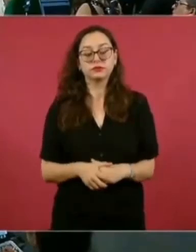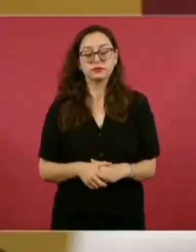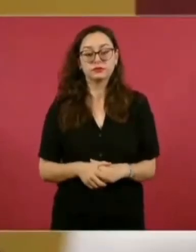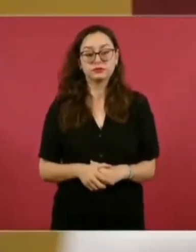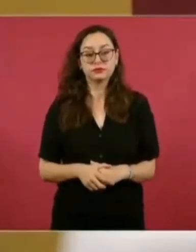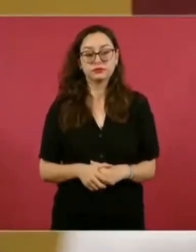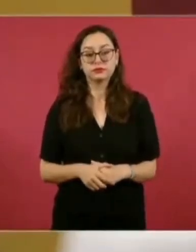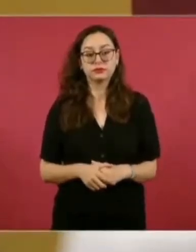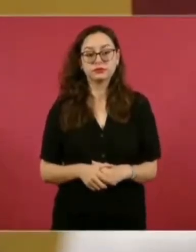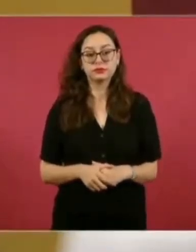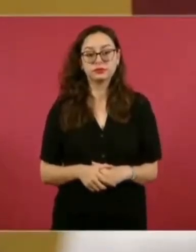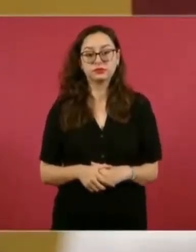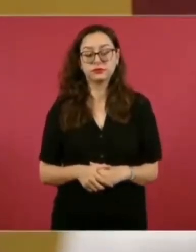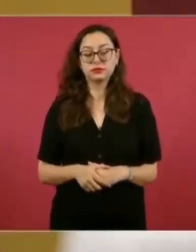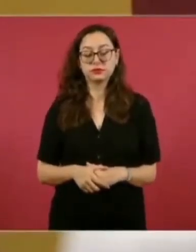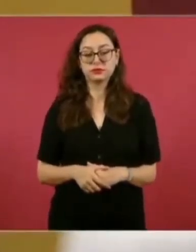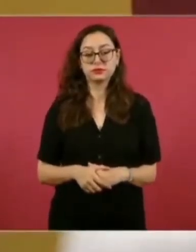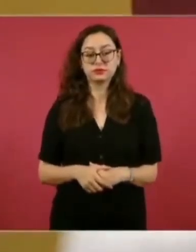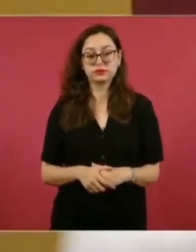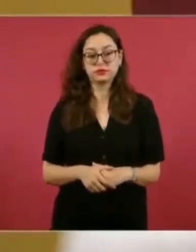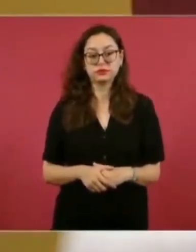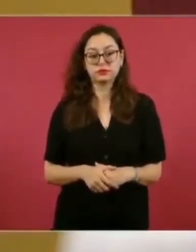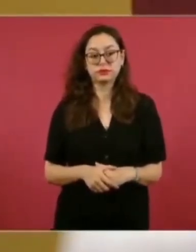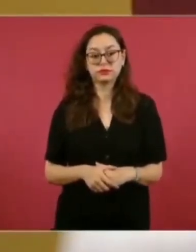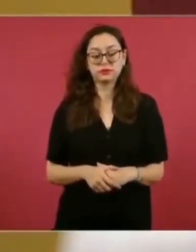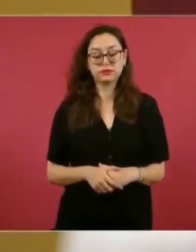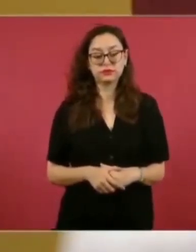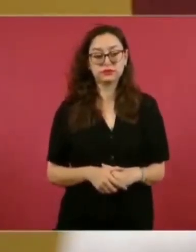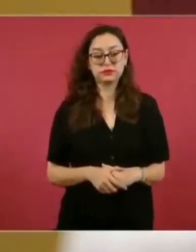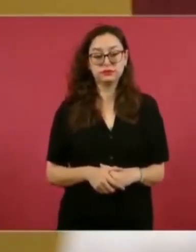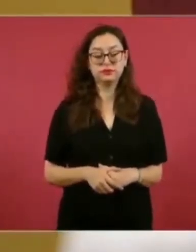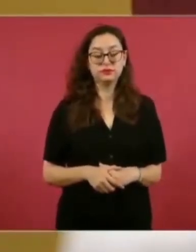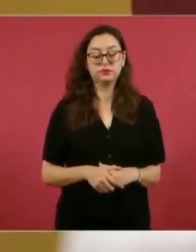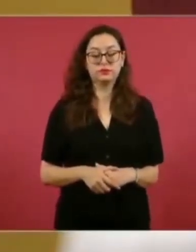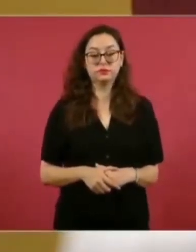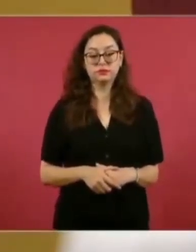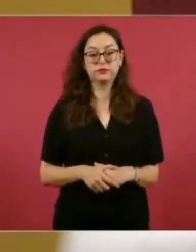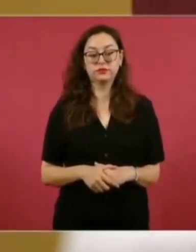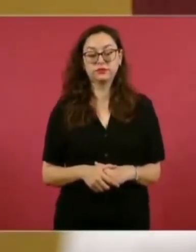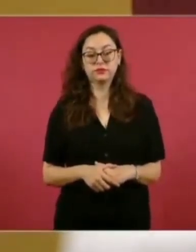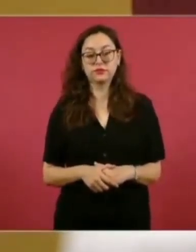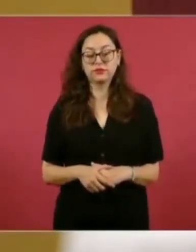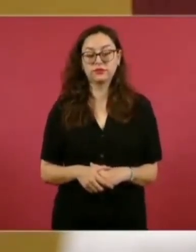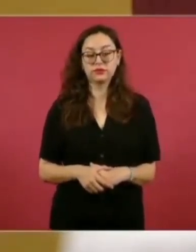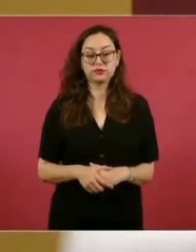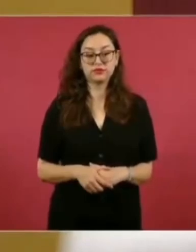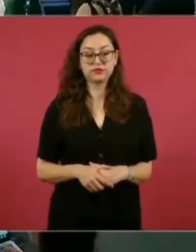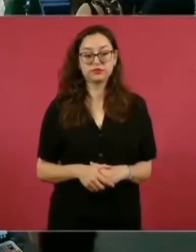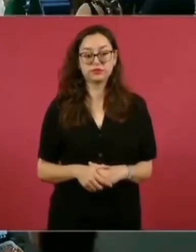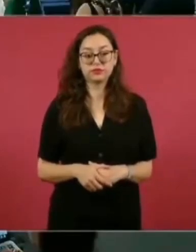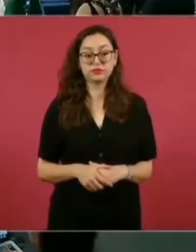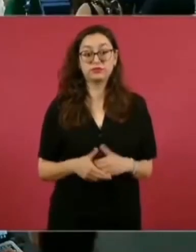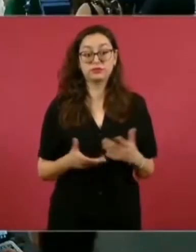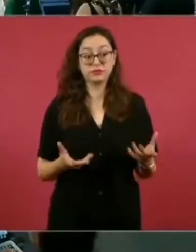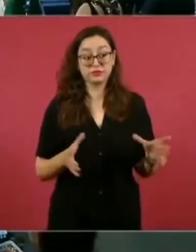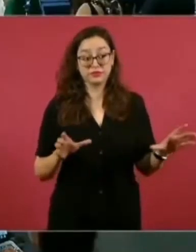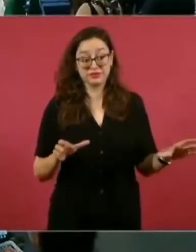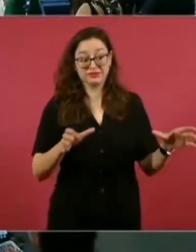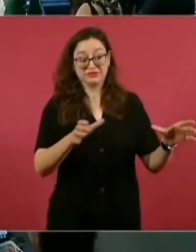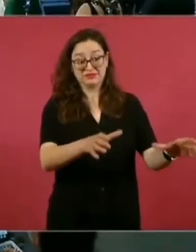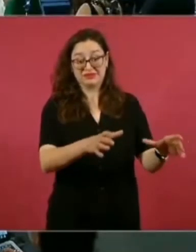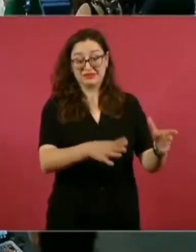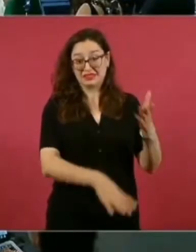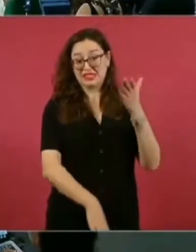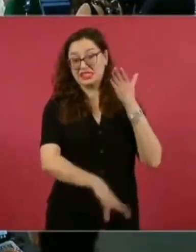los que más alientan la campaña en contra de nosotros,